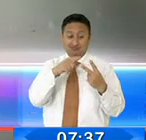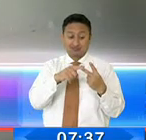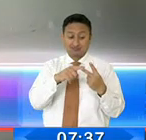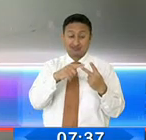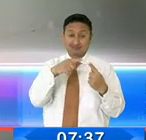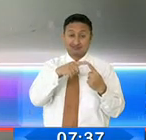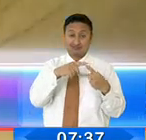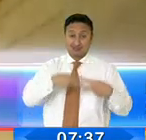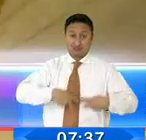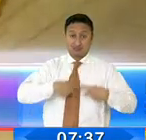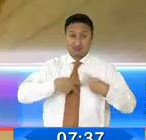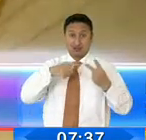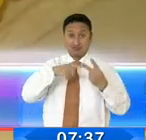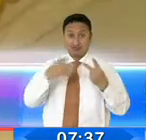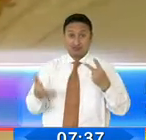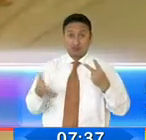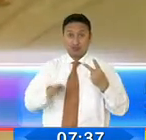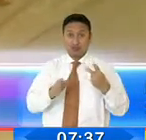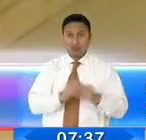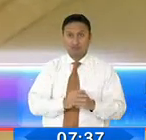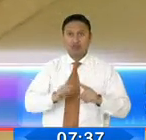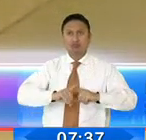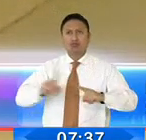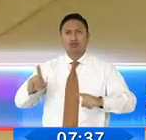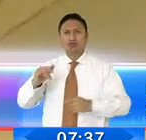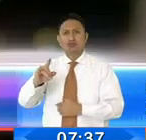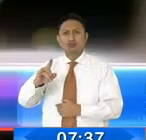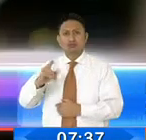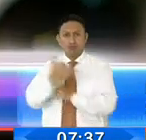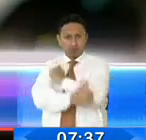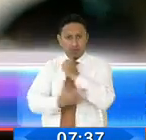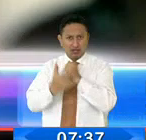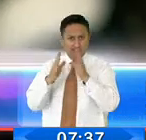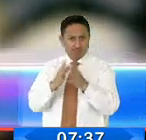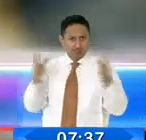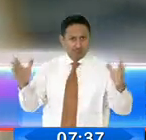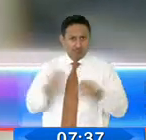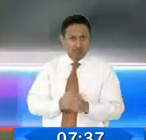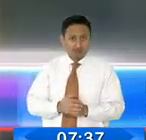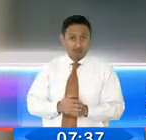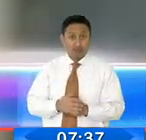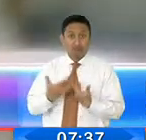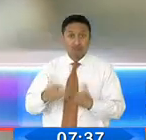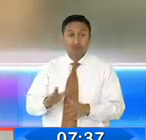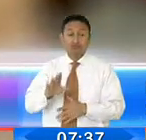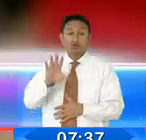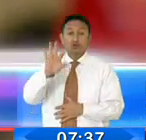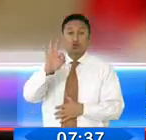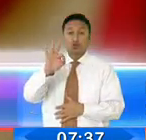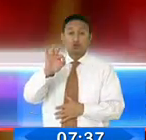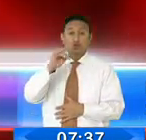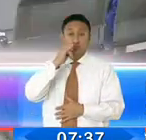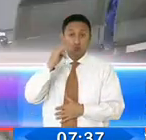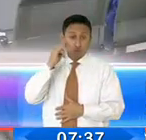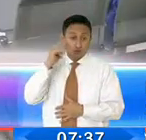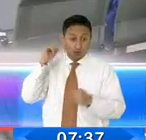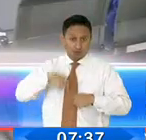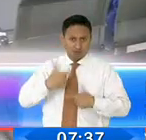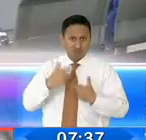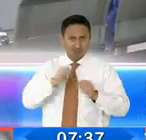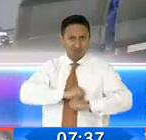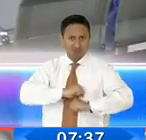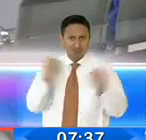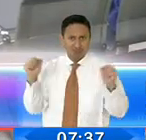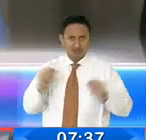Sin embargo, la realidad es diferente en países desarrollados, pues nueve de cada diez pequeños logran vencer esta